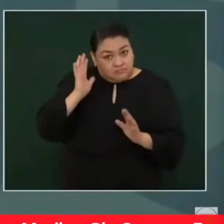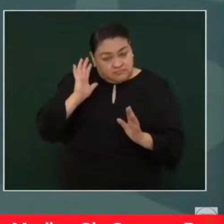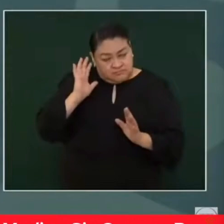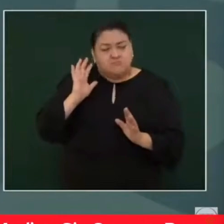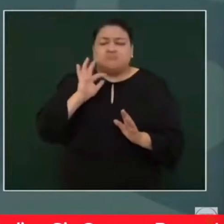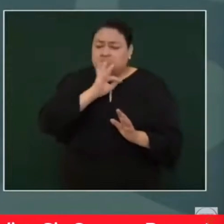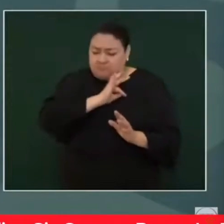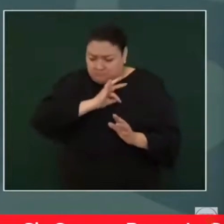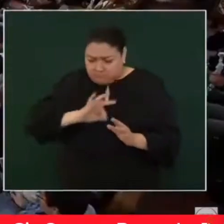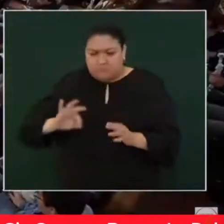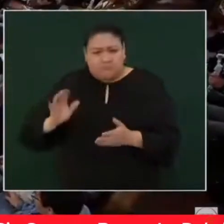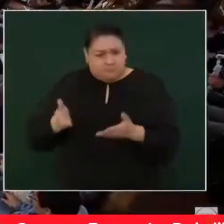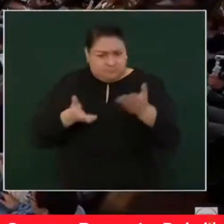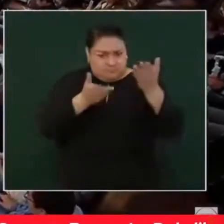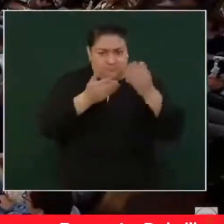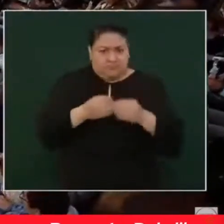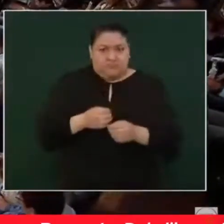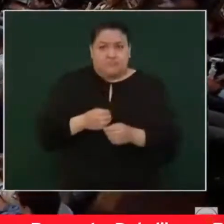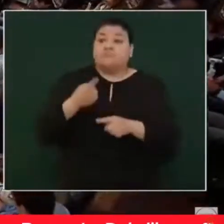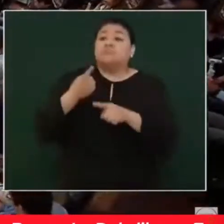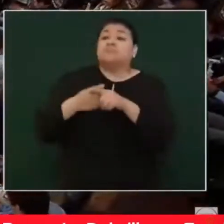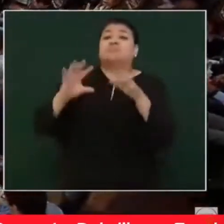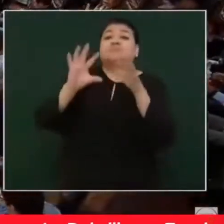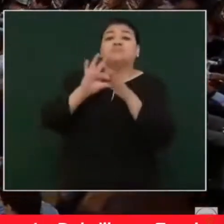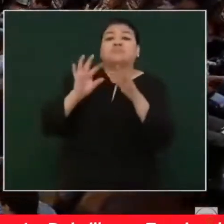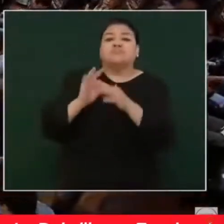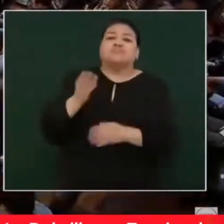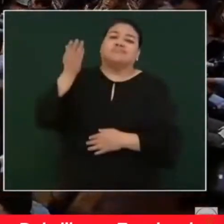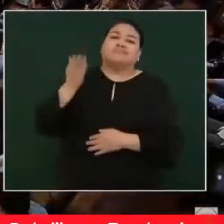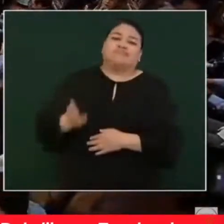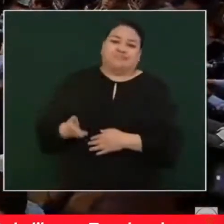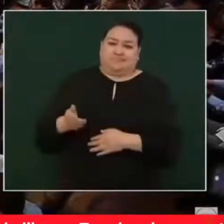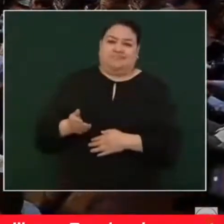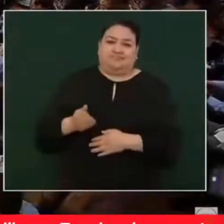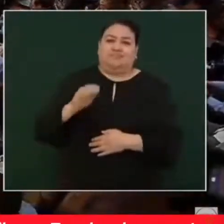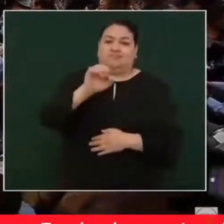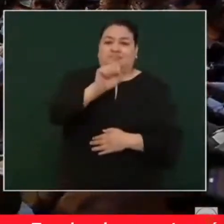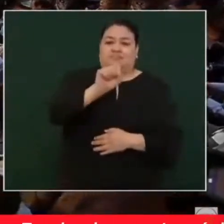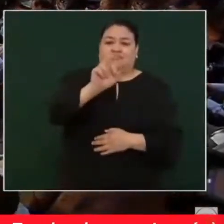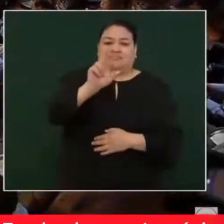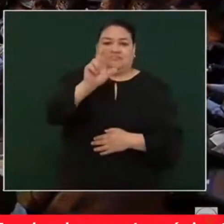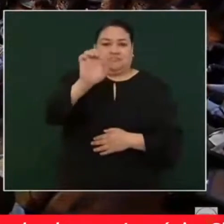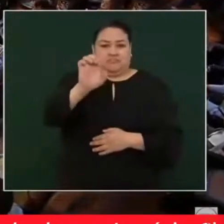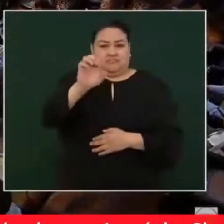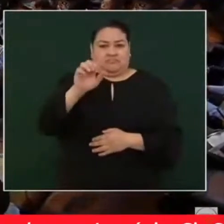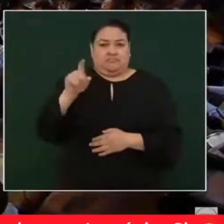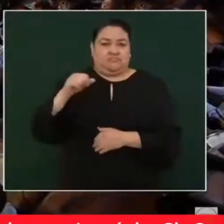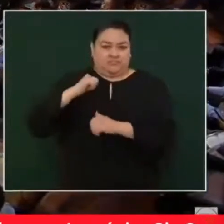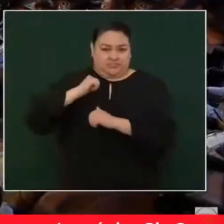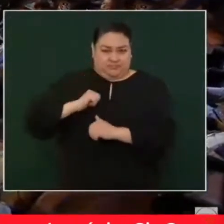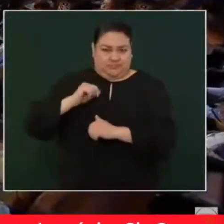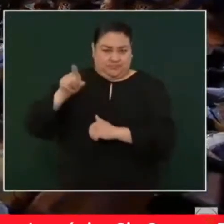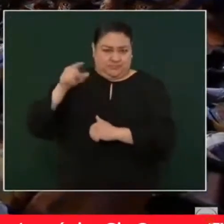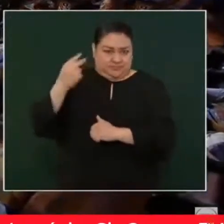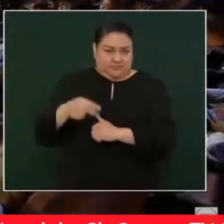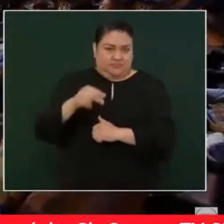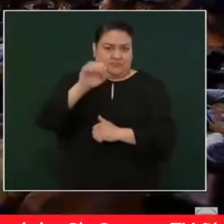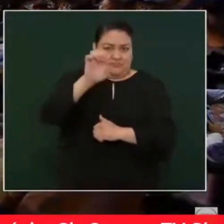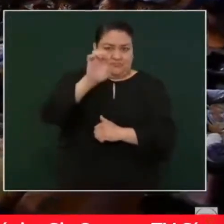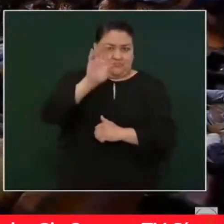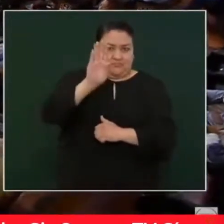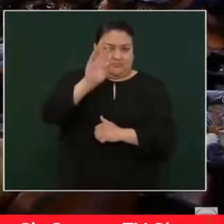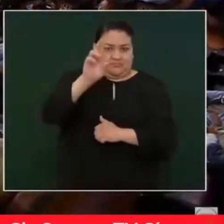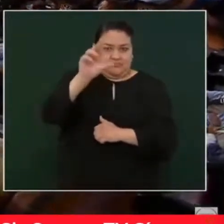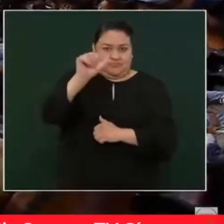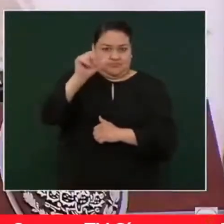Y eso es lo que va a explicar ahora Marcelo Ebrard. Porque queremos que se conozca